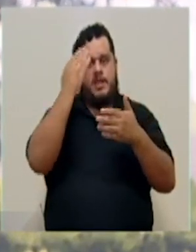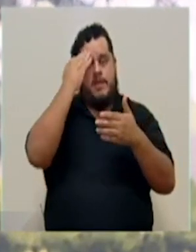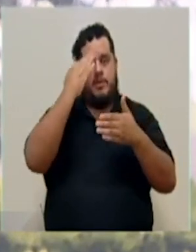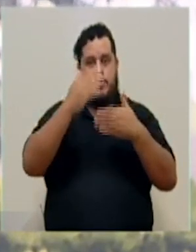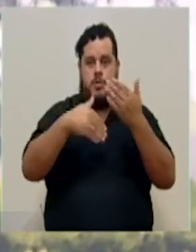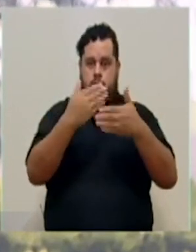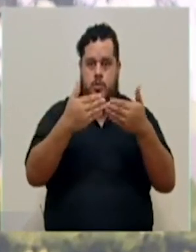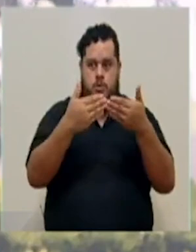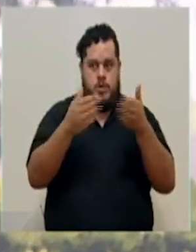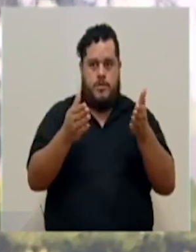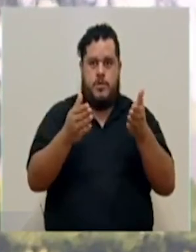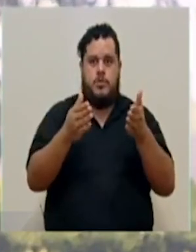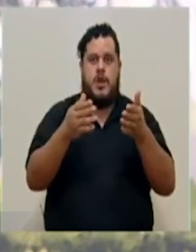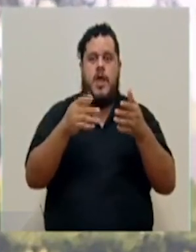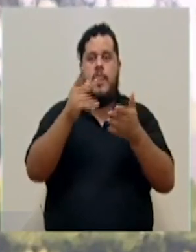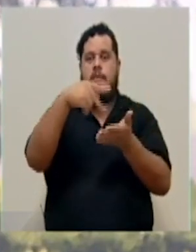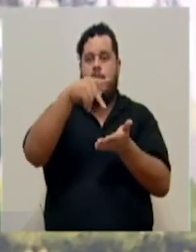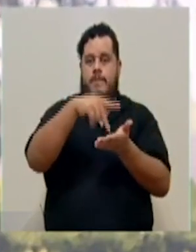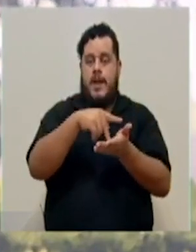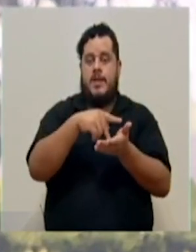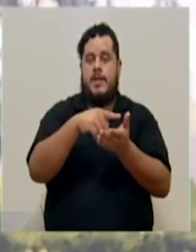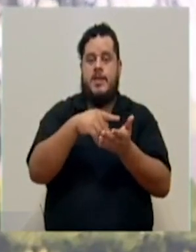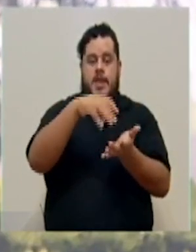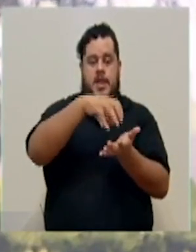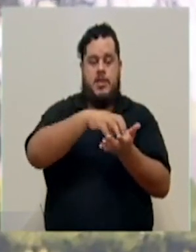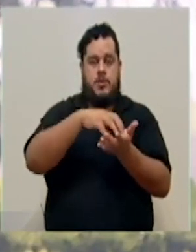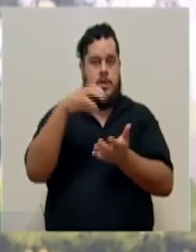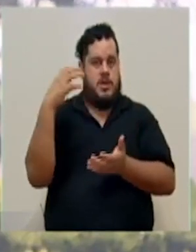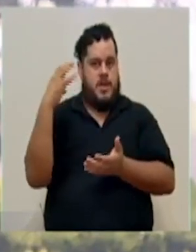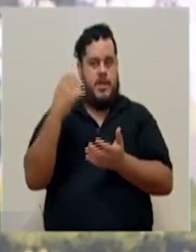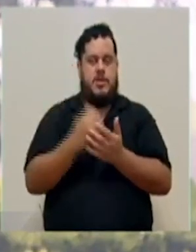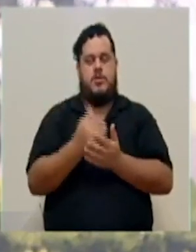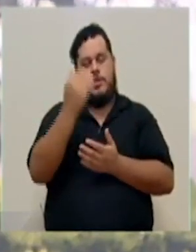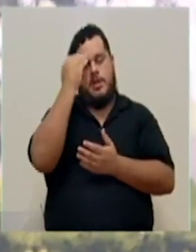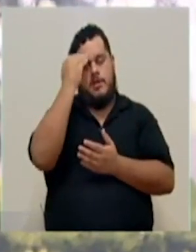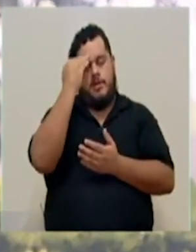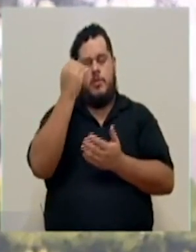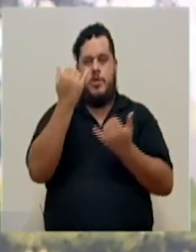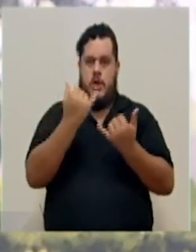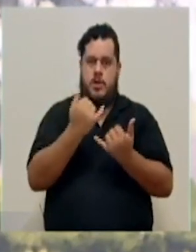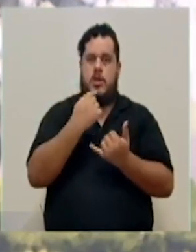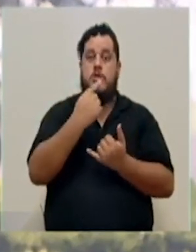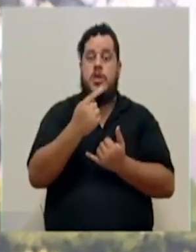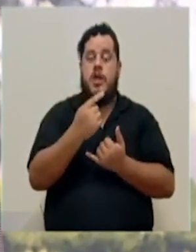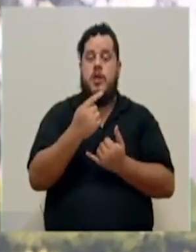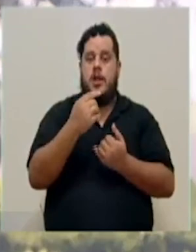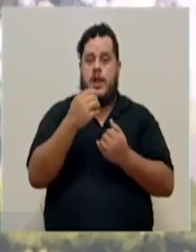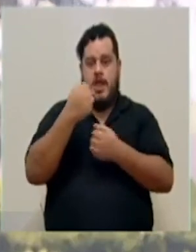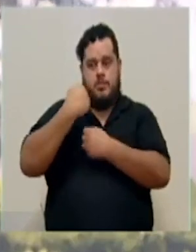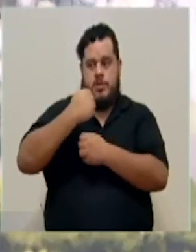en cantones amarillos. Entendemos que ahorita, bueno, según nos dijeron las municipalidades, están en construcción estos